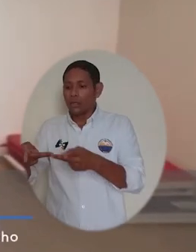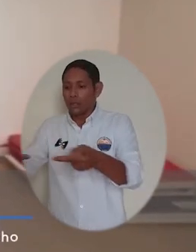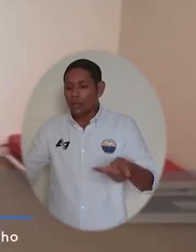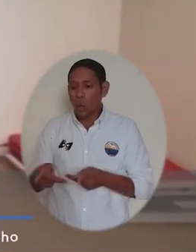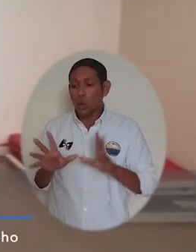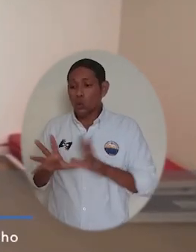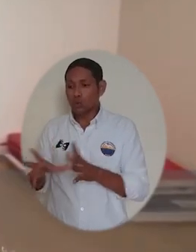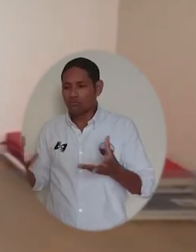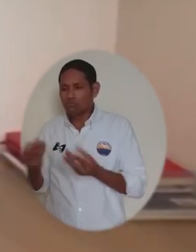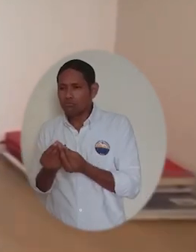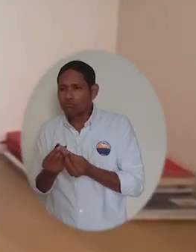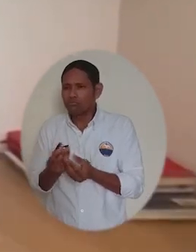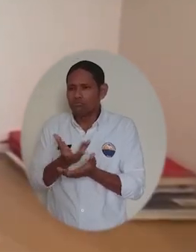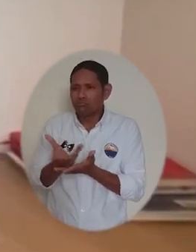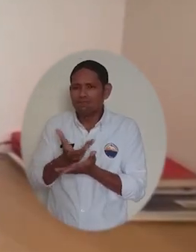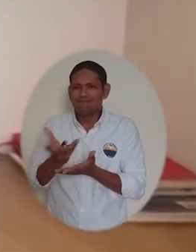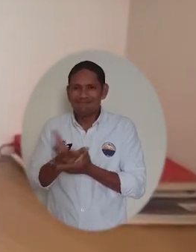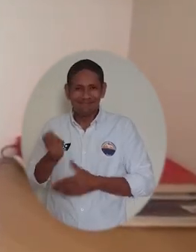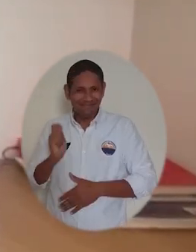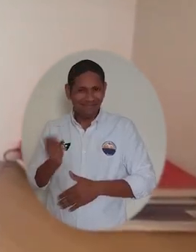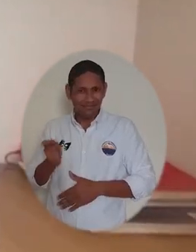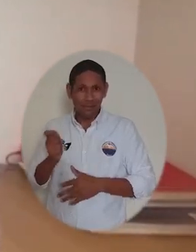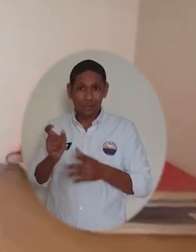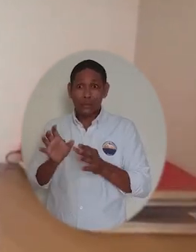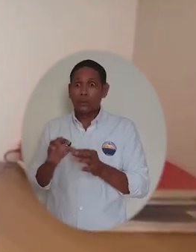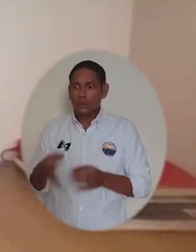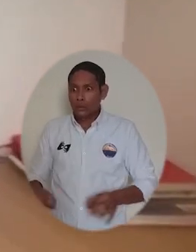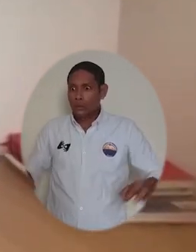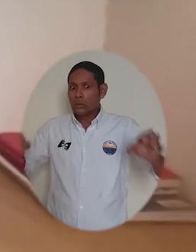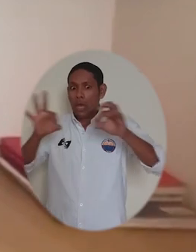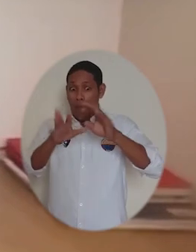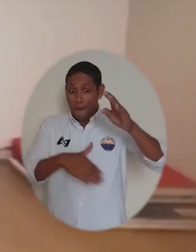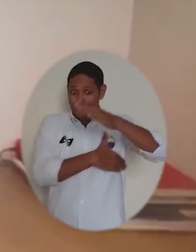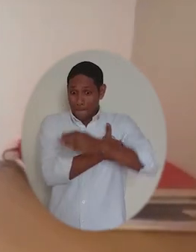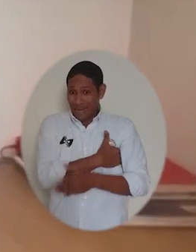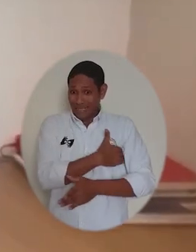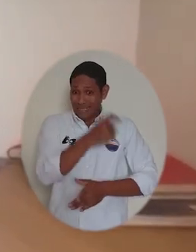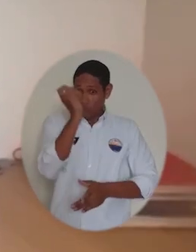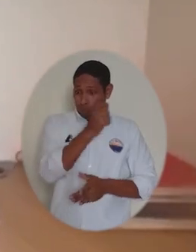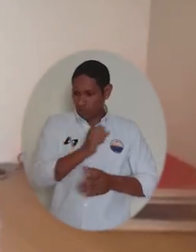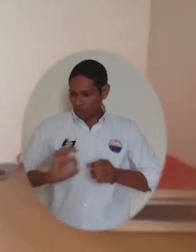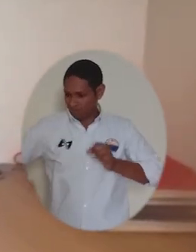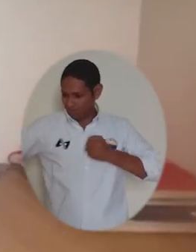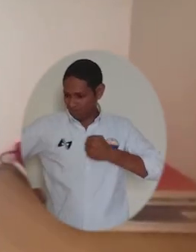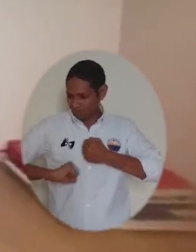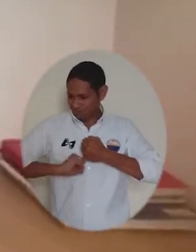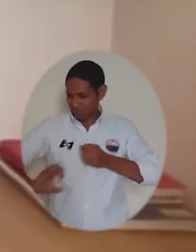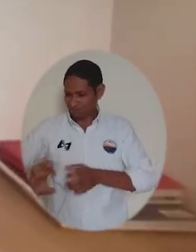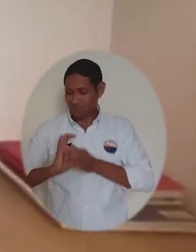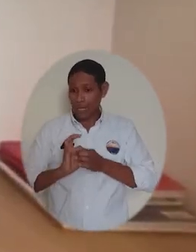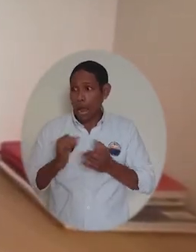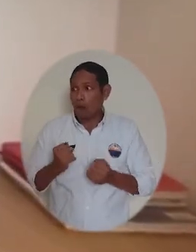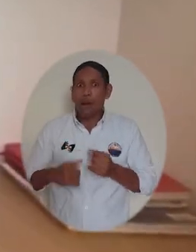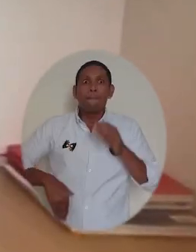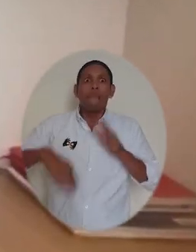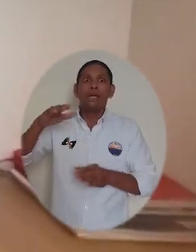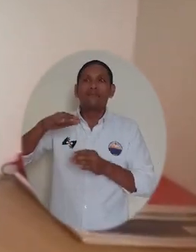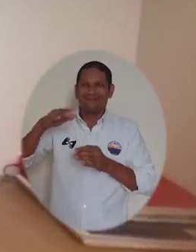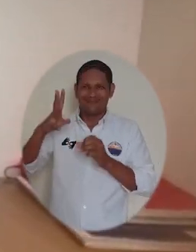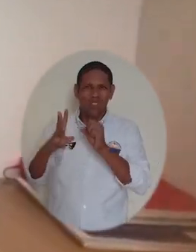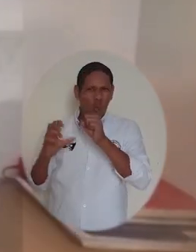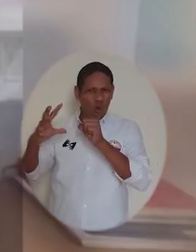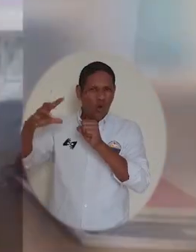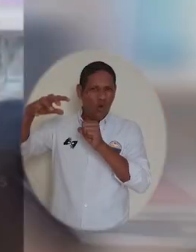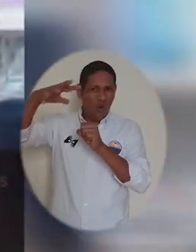y en especial a su consultorio jurídico, porque han sido unos aliados estratégicos para el Ministerio de Justicia y del Derecho y mucho más